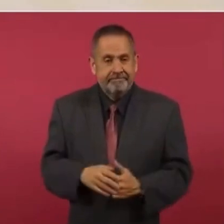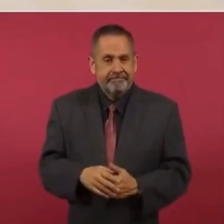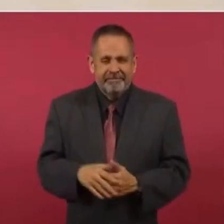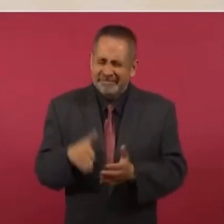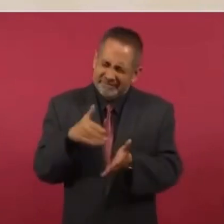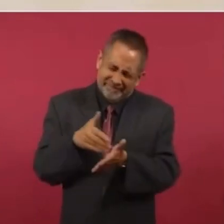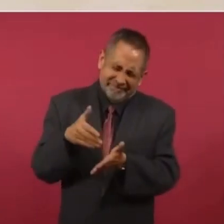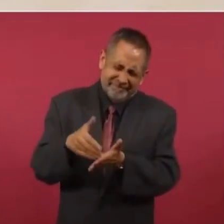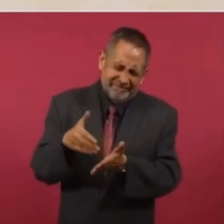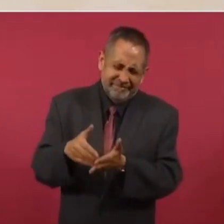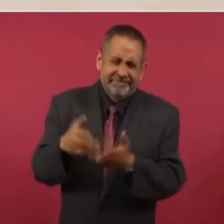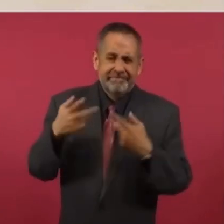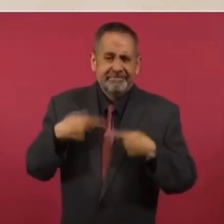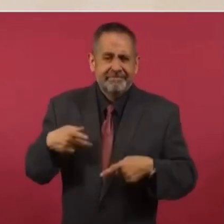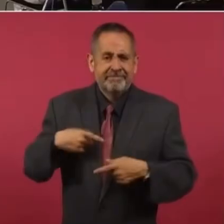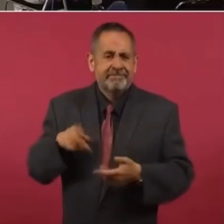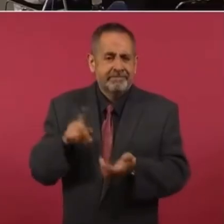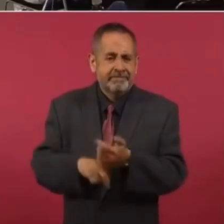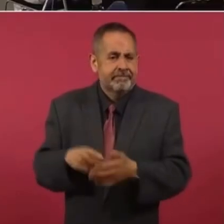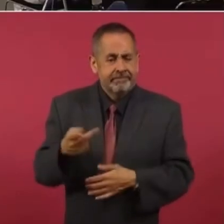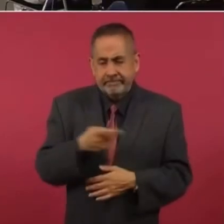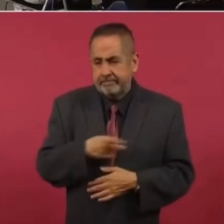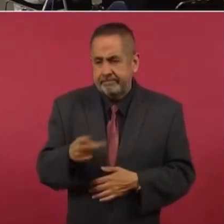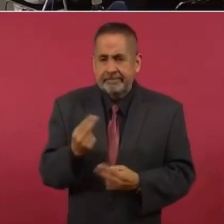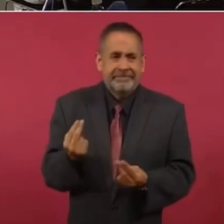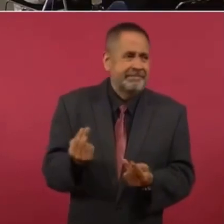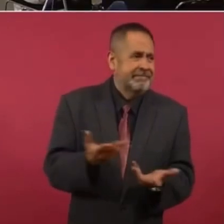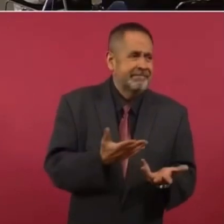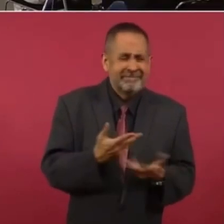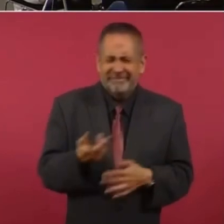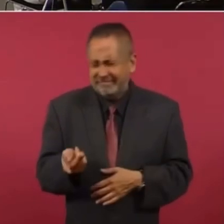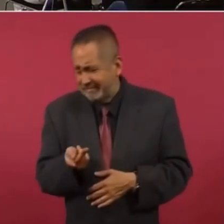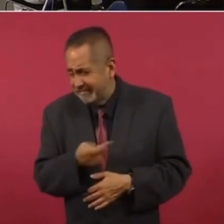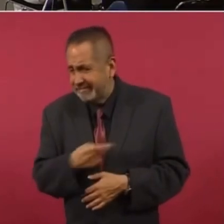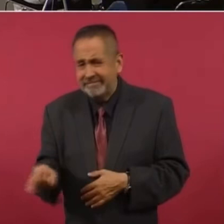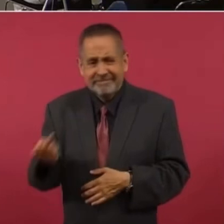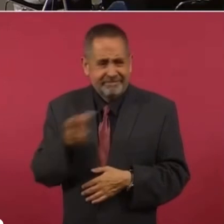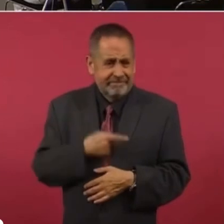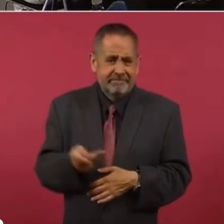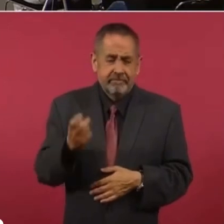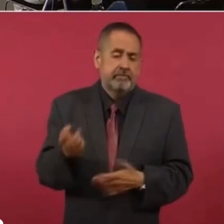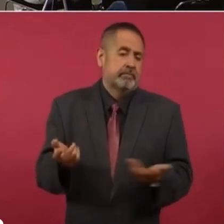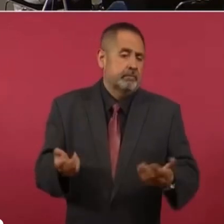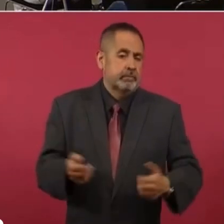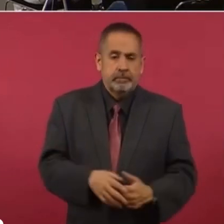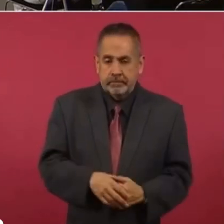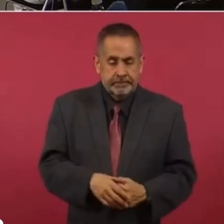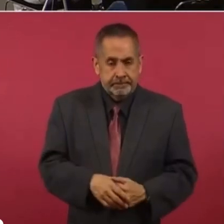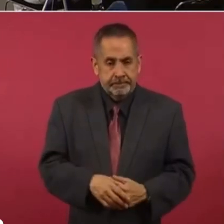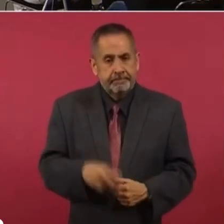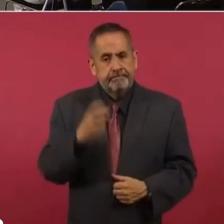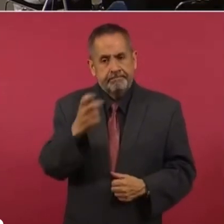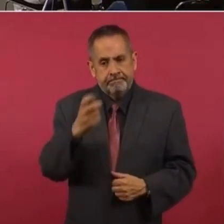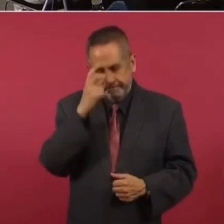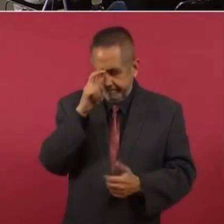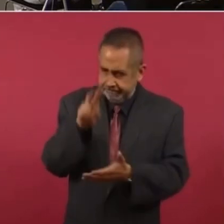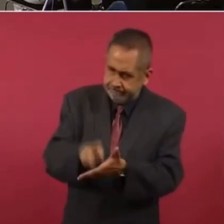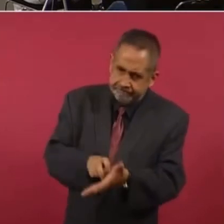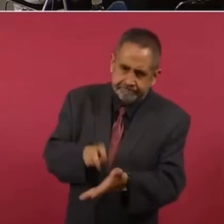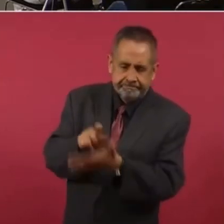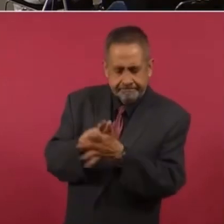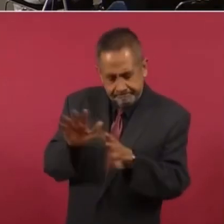millones de gente necesitada, pobre. Y eso es lo que estamos ahora corrigiendo,